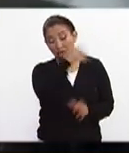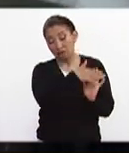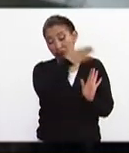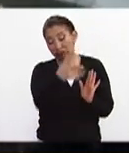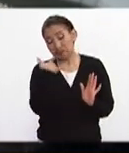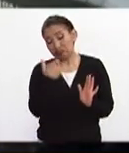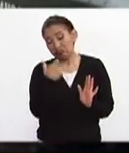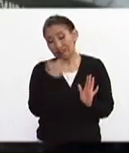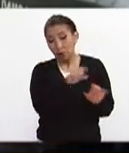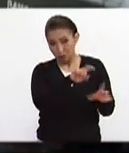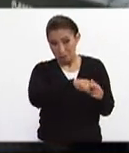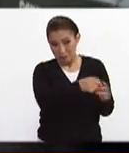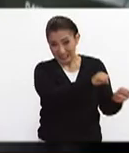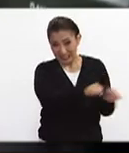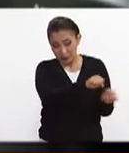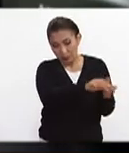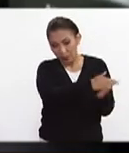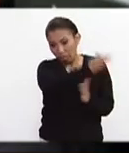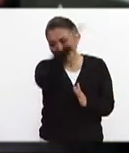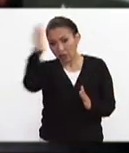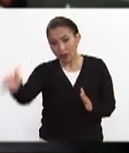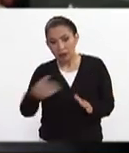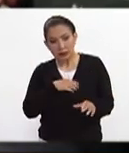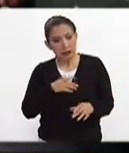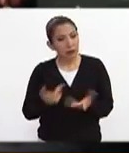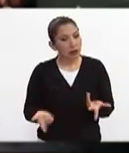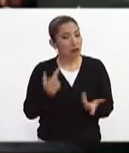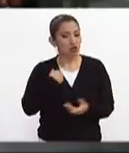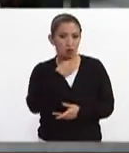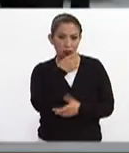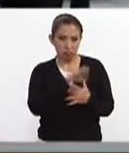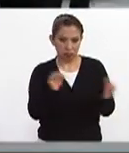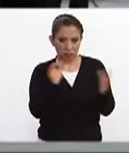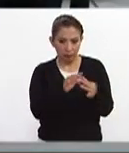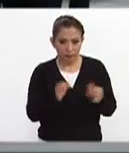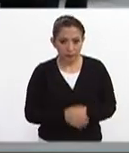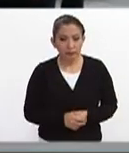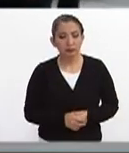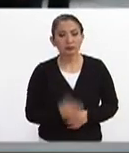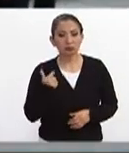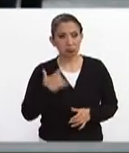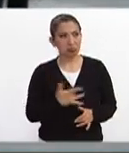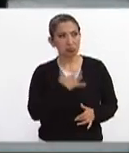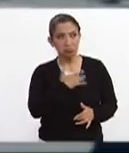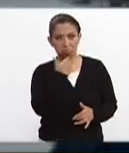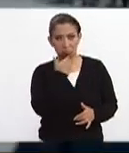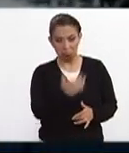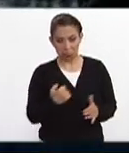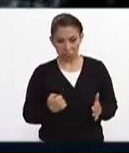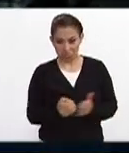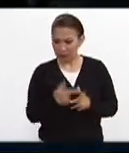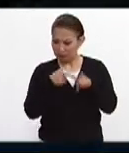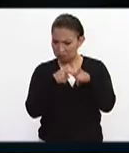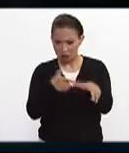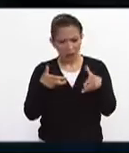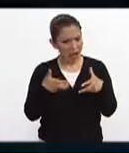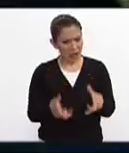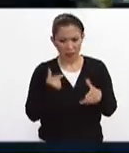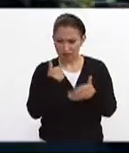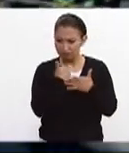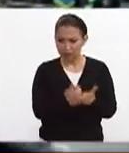después del sismo. Y le comento con satisfacción que seguimos en la calle,